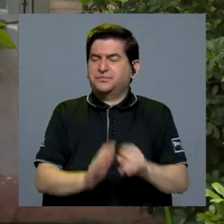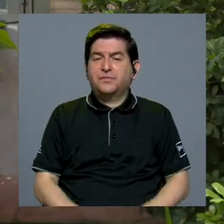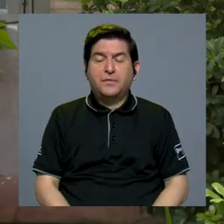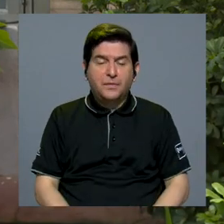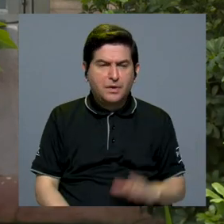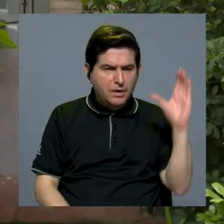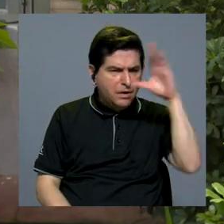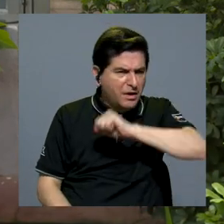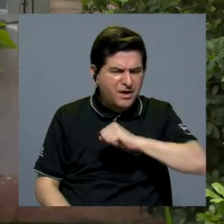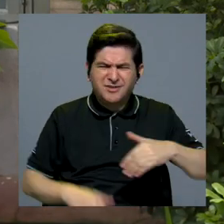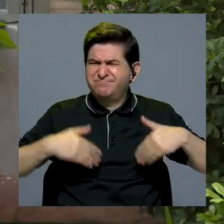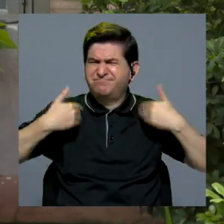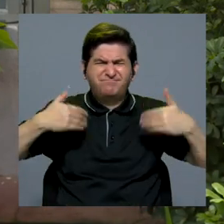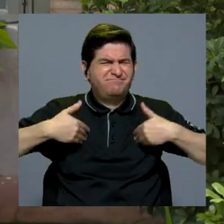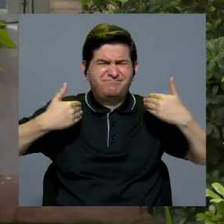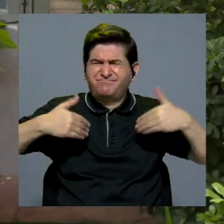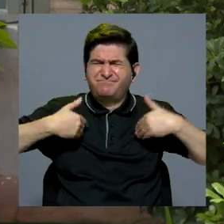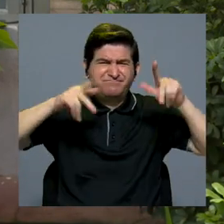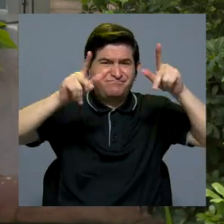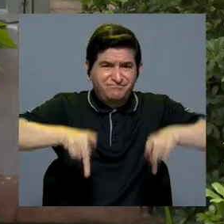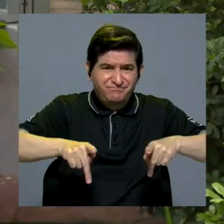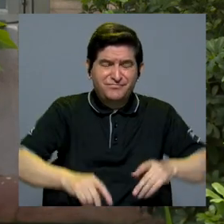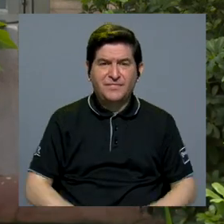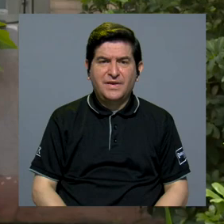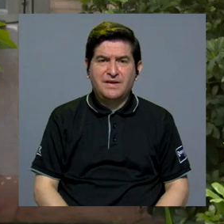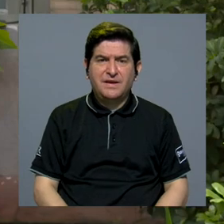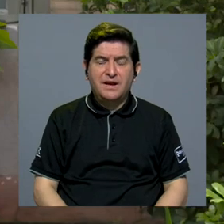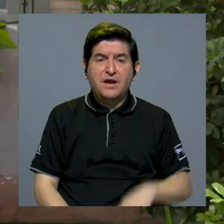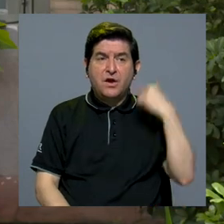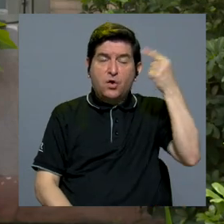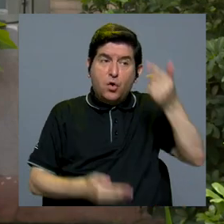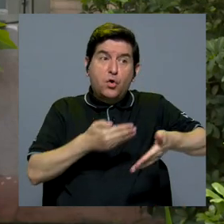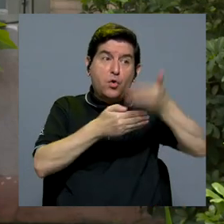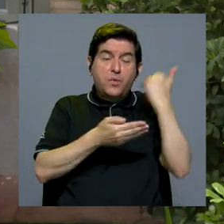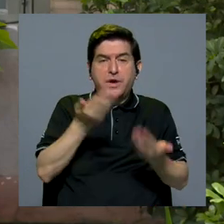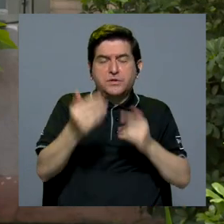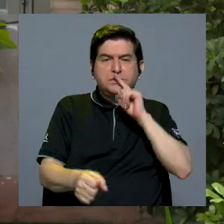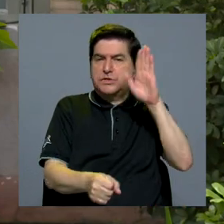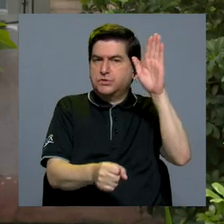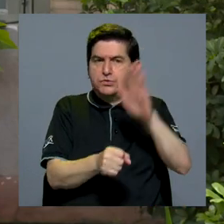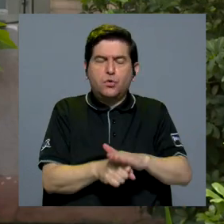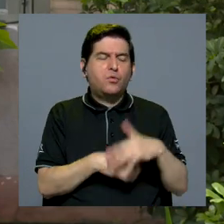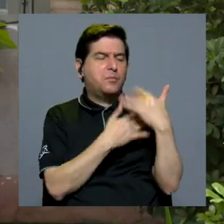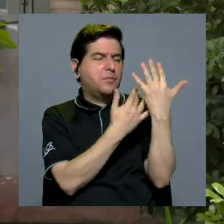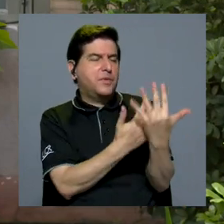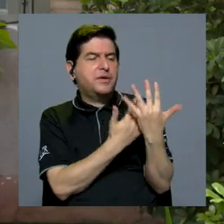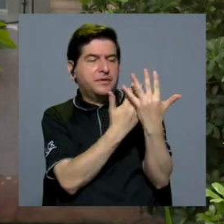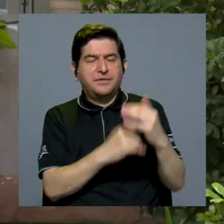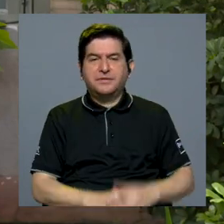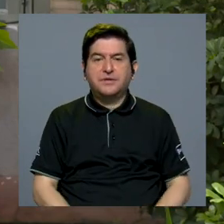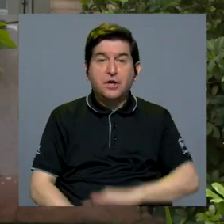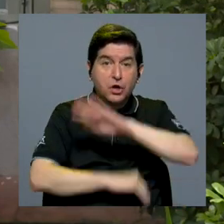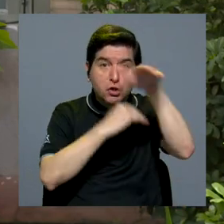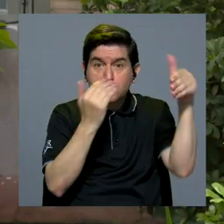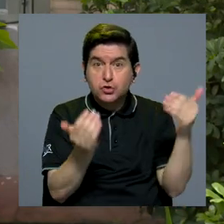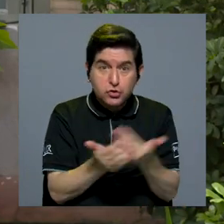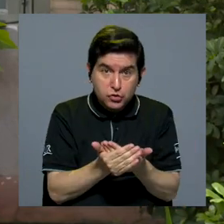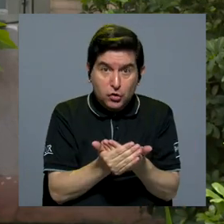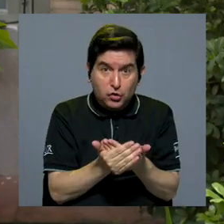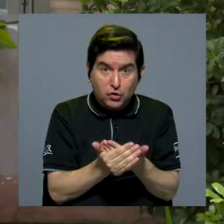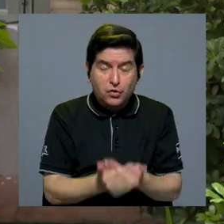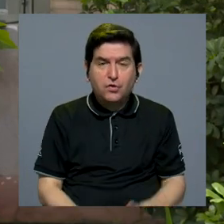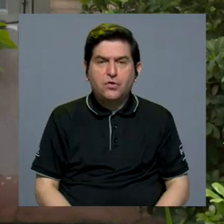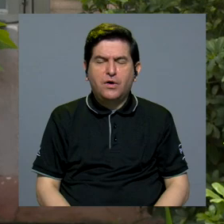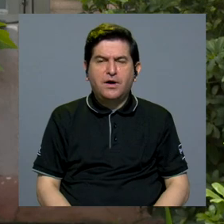Pudimos ver el descontento también de las personas ante gobiernos anteriores que tal vez no habían cumplido sus expectativas. Y todo eso nos